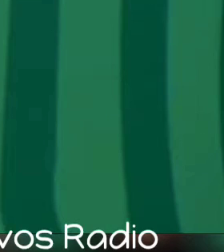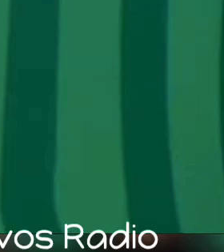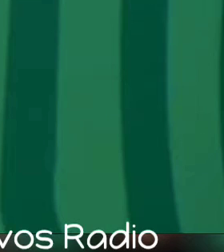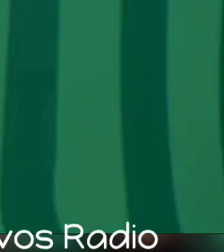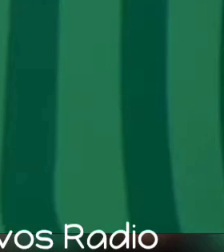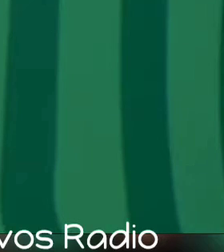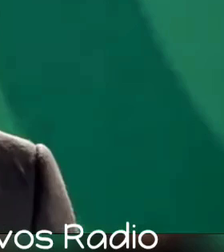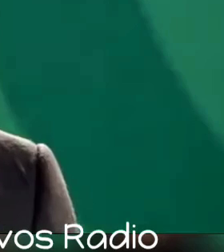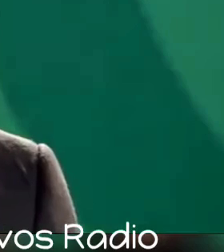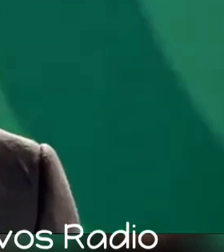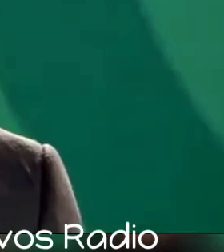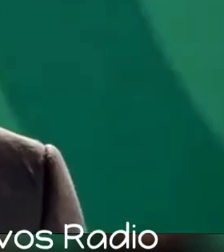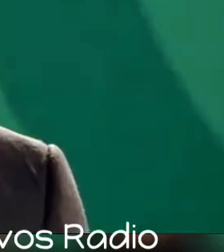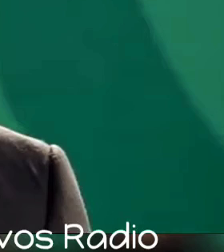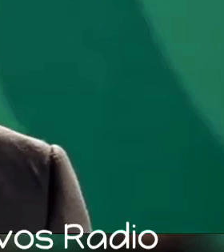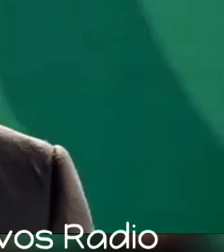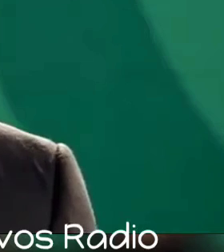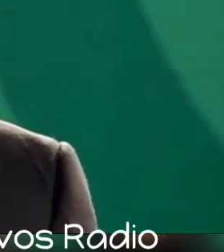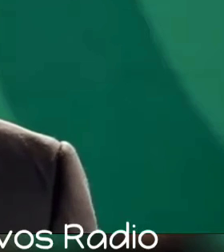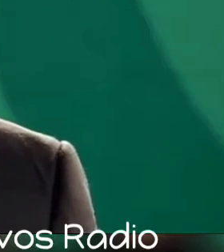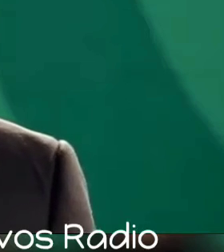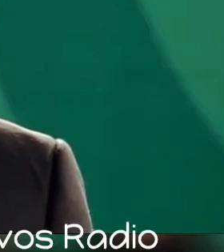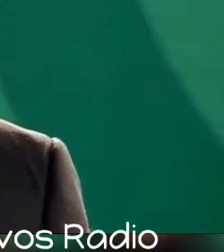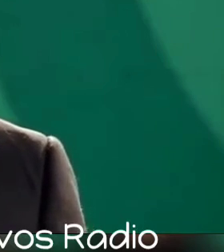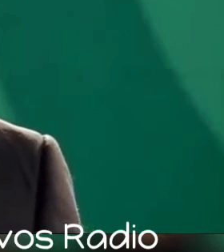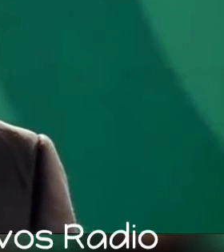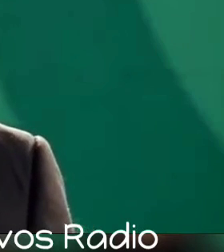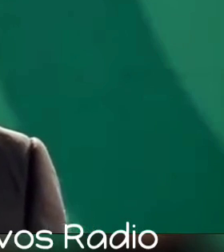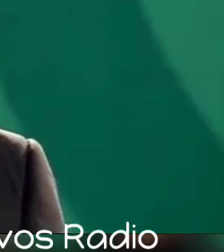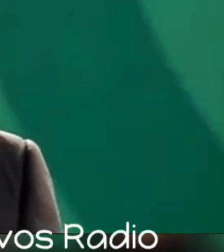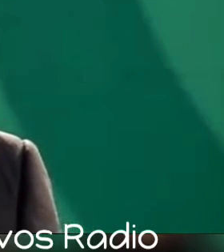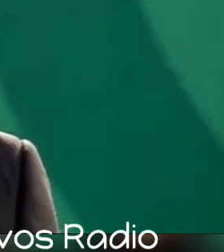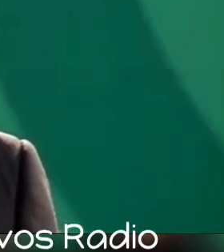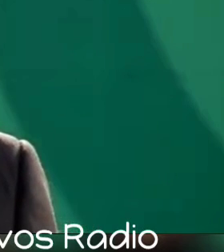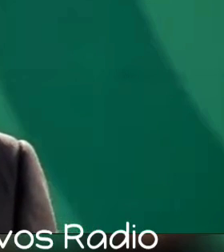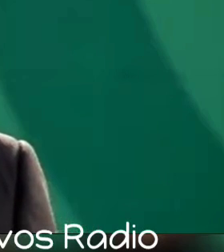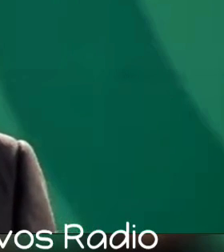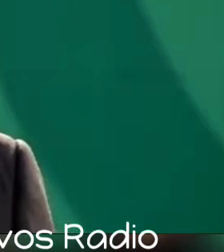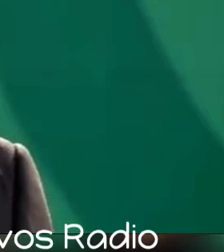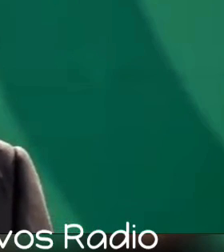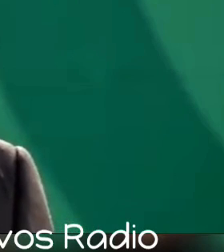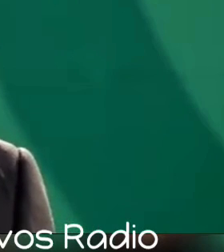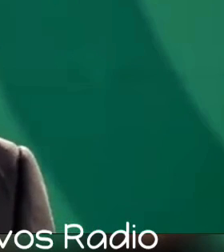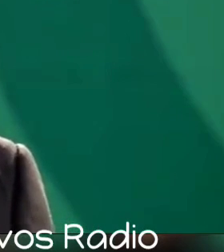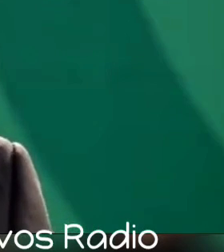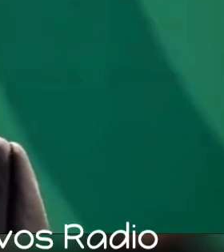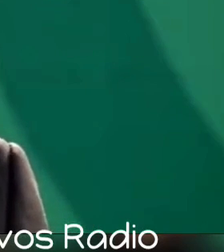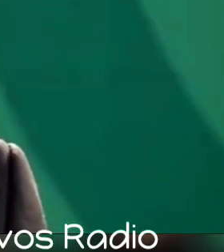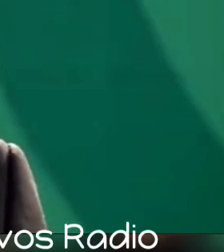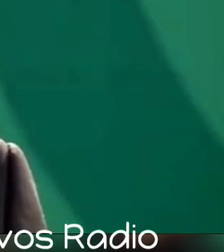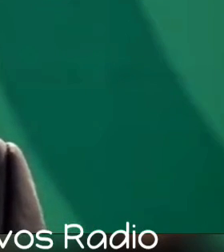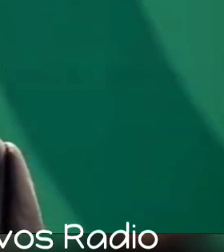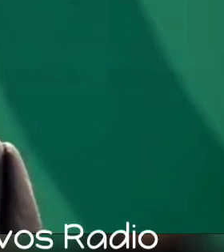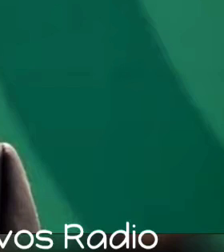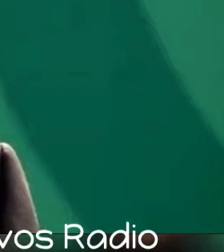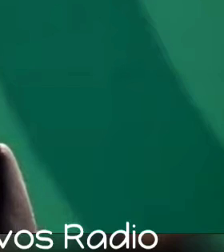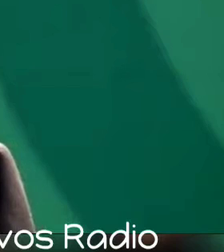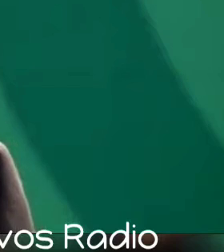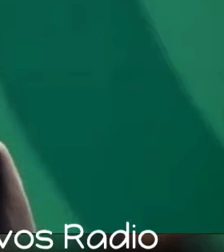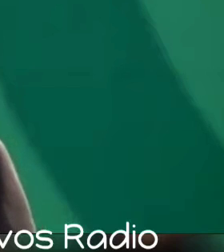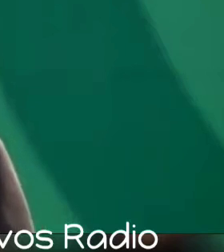universidades públicas en los estados, ahí se los dejo de tarea,